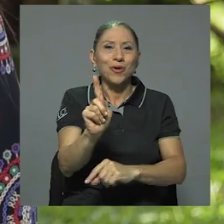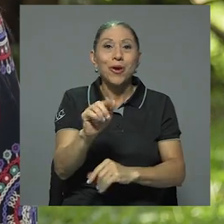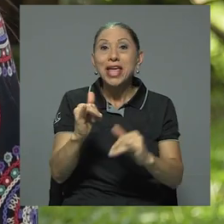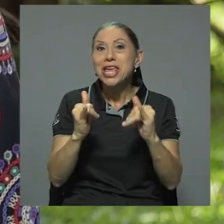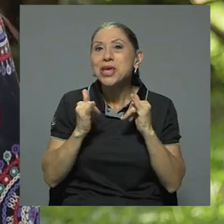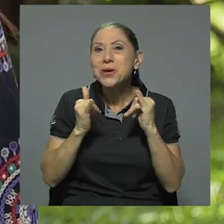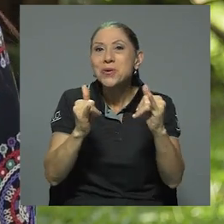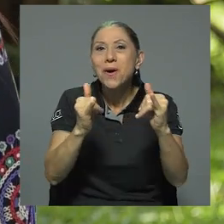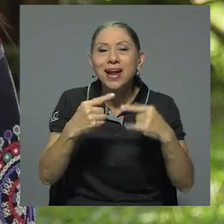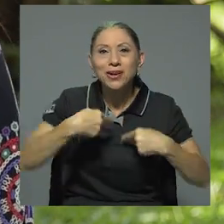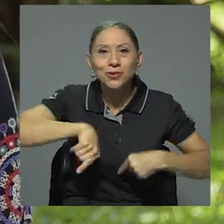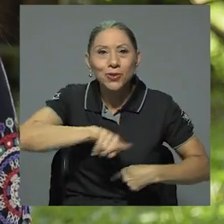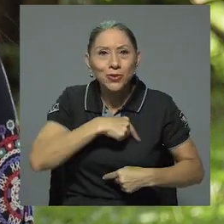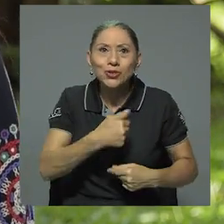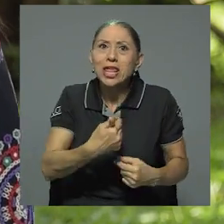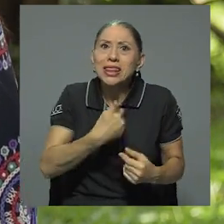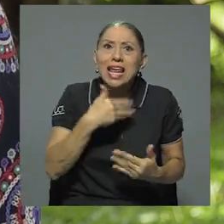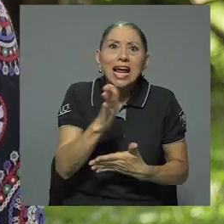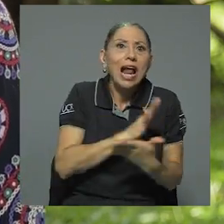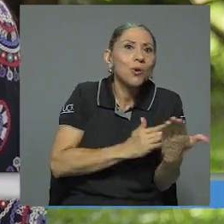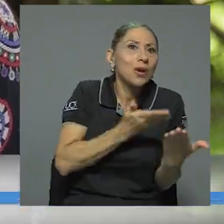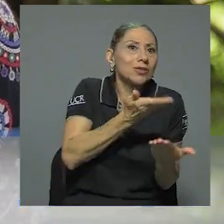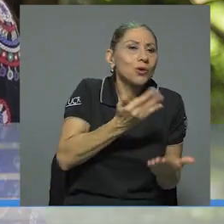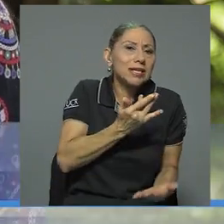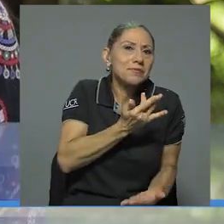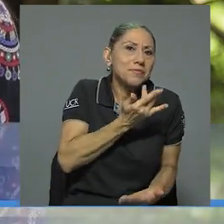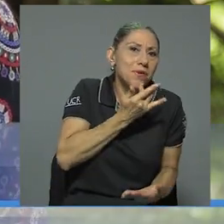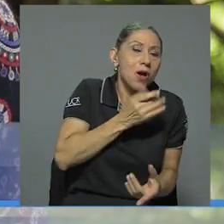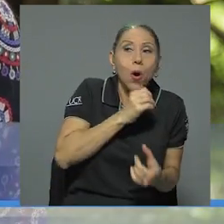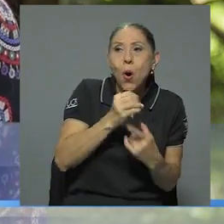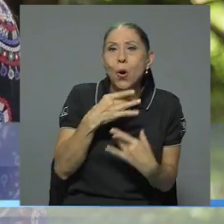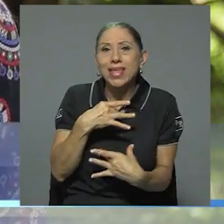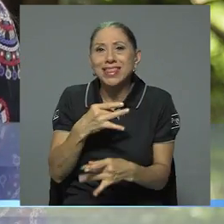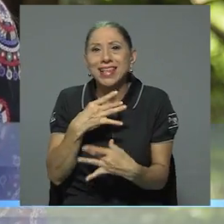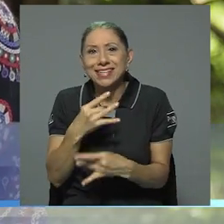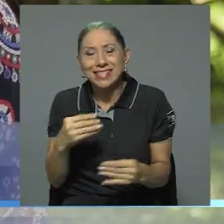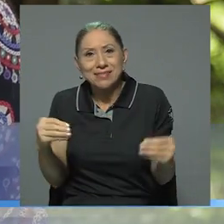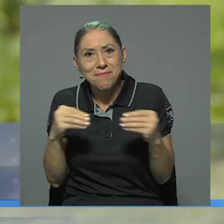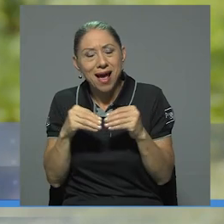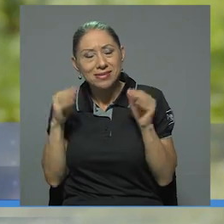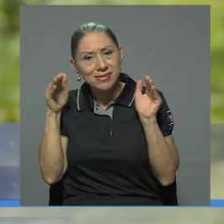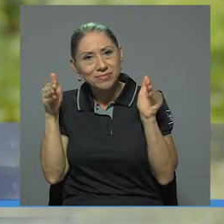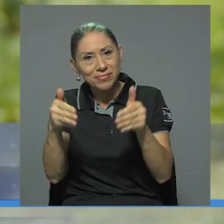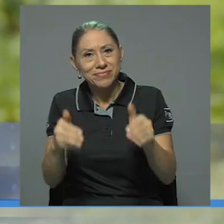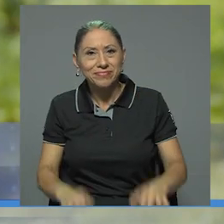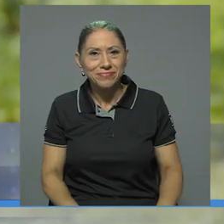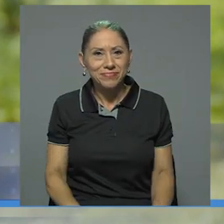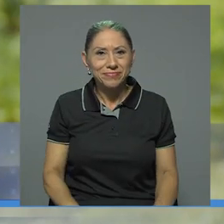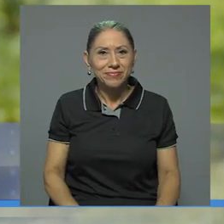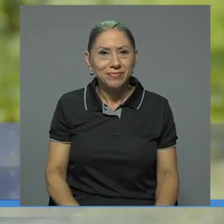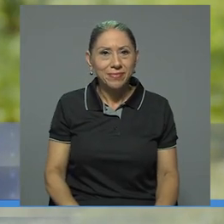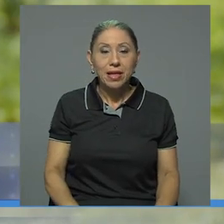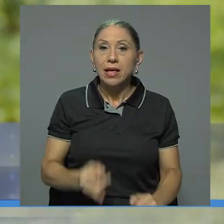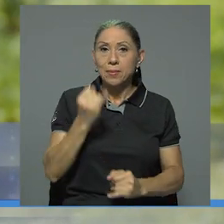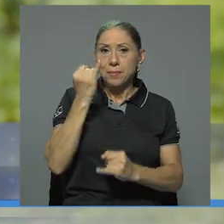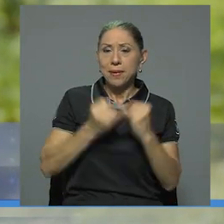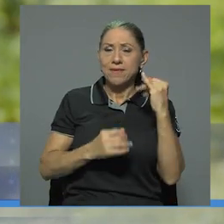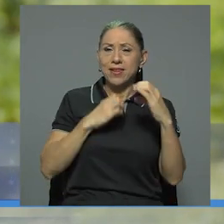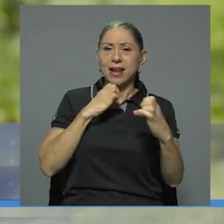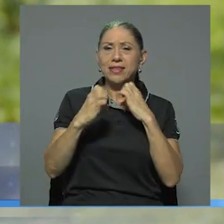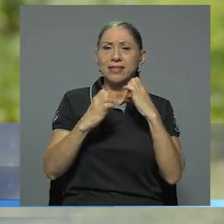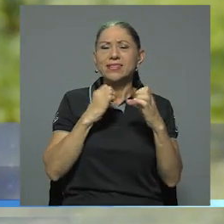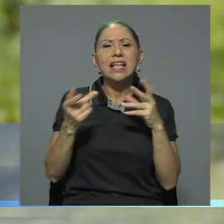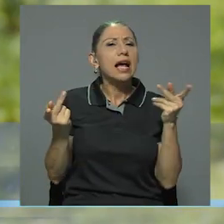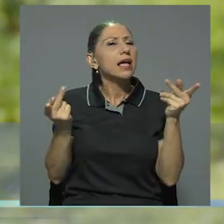tienen afinidades y tienen intereses a los que se inclinan con mayor interés. Para finalizar la entrevista, Sandra,